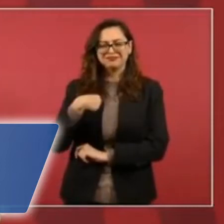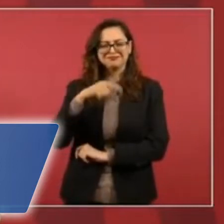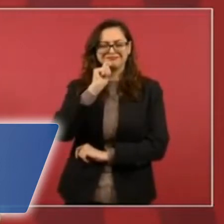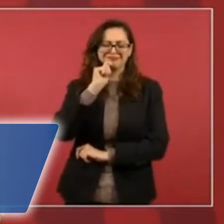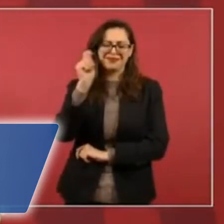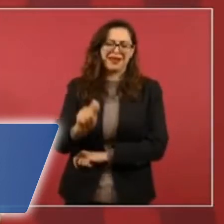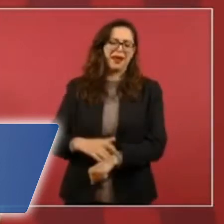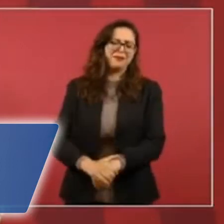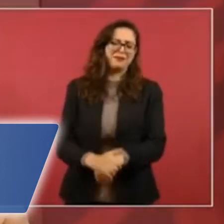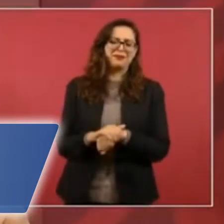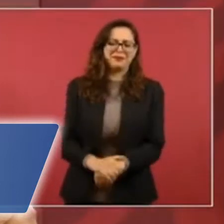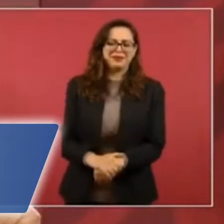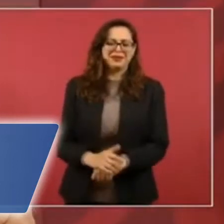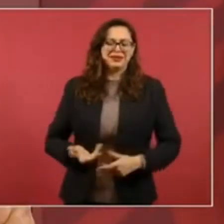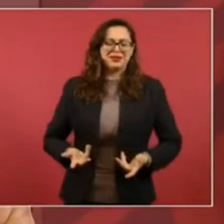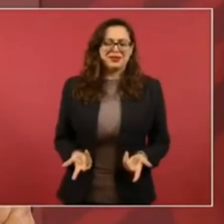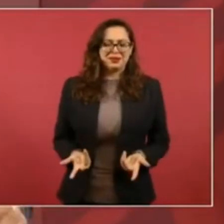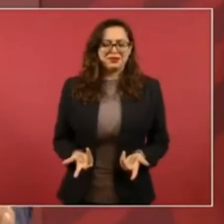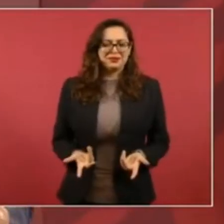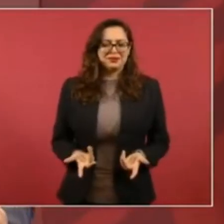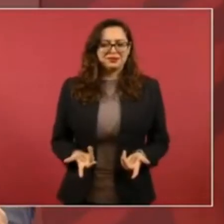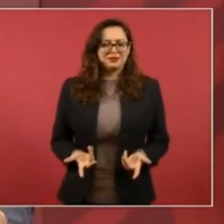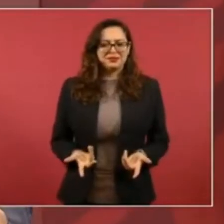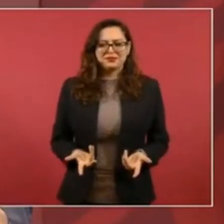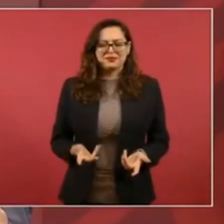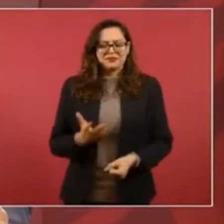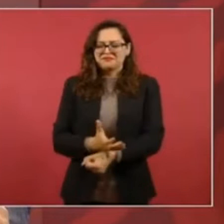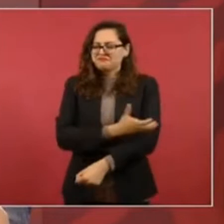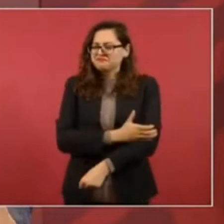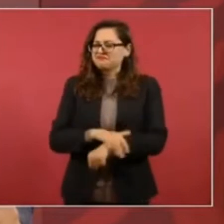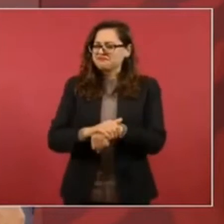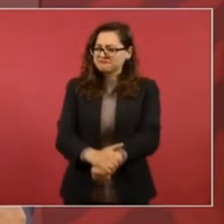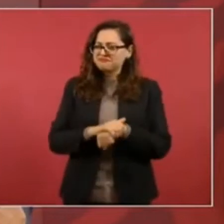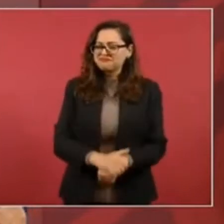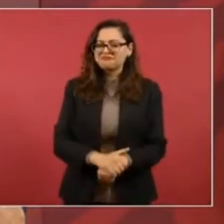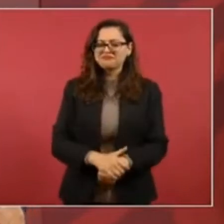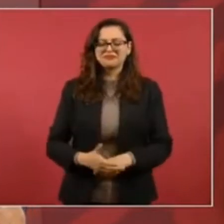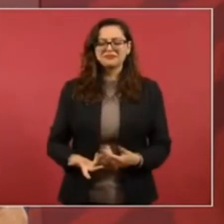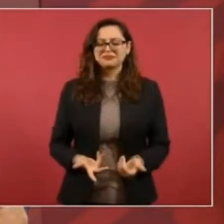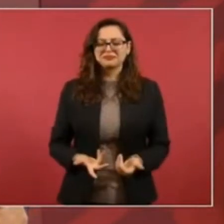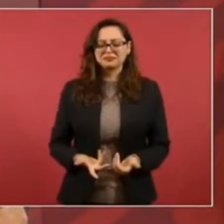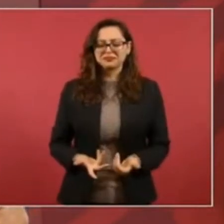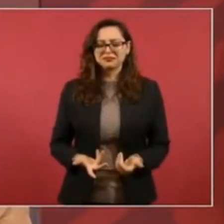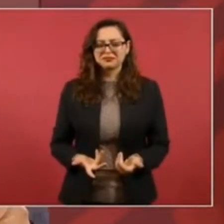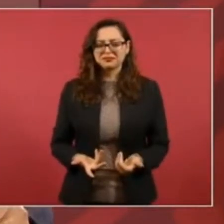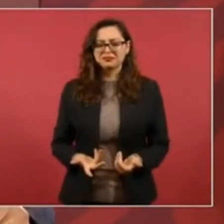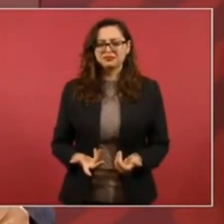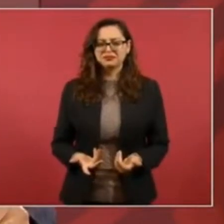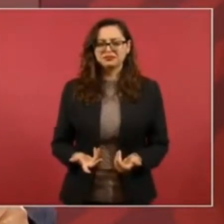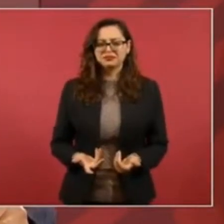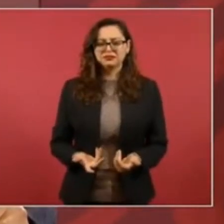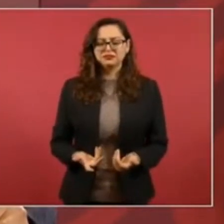compañeros, amigos y